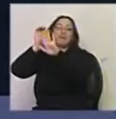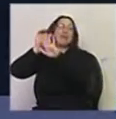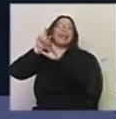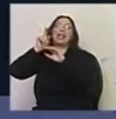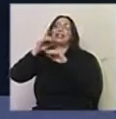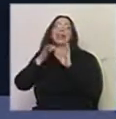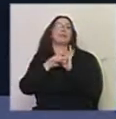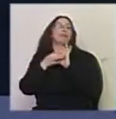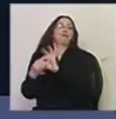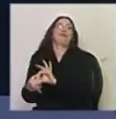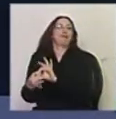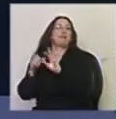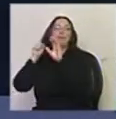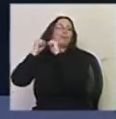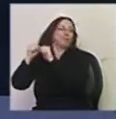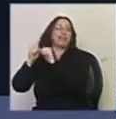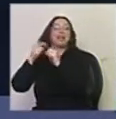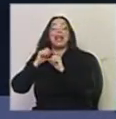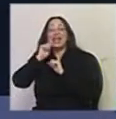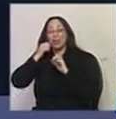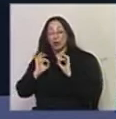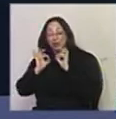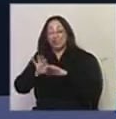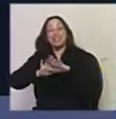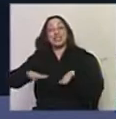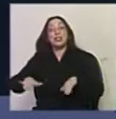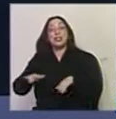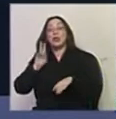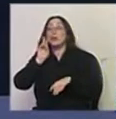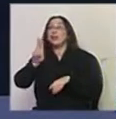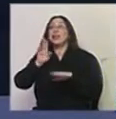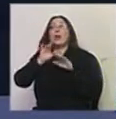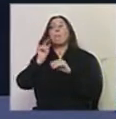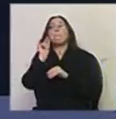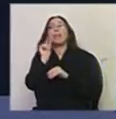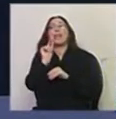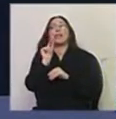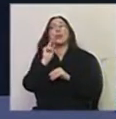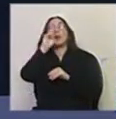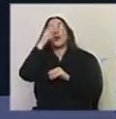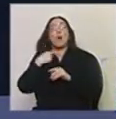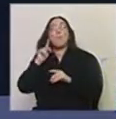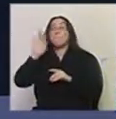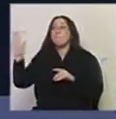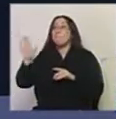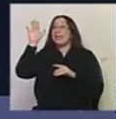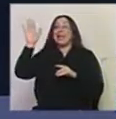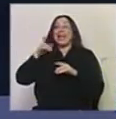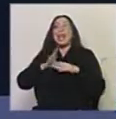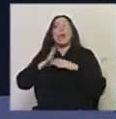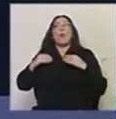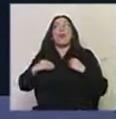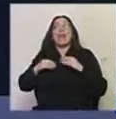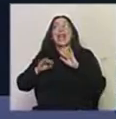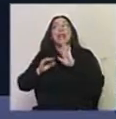arraigo y fue muy lindo llegar con los venidos decían eso llegar con un pedacito de Uruguay y nunca nos imaginamos que la escuela del Sodre